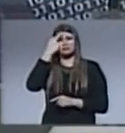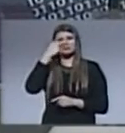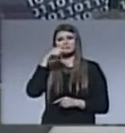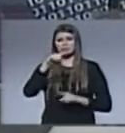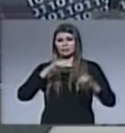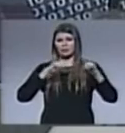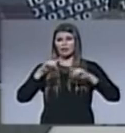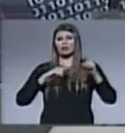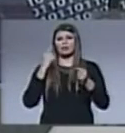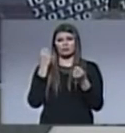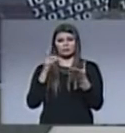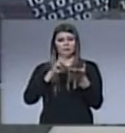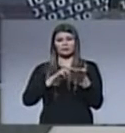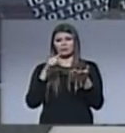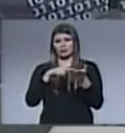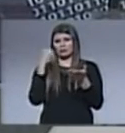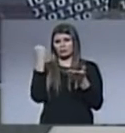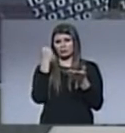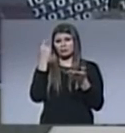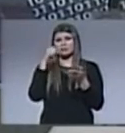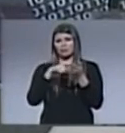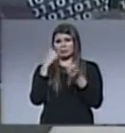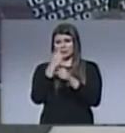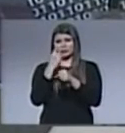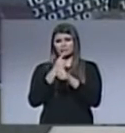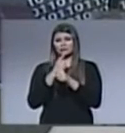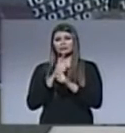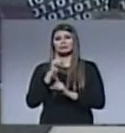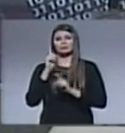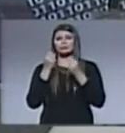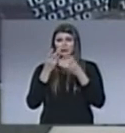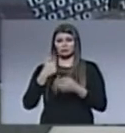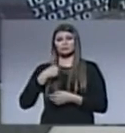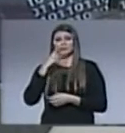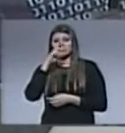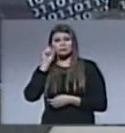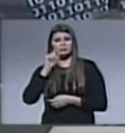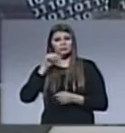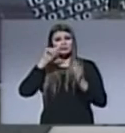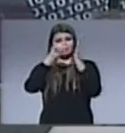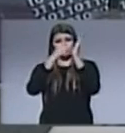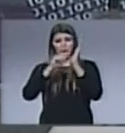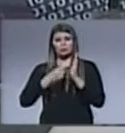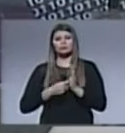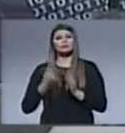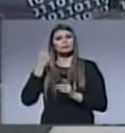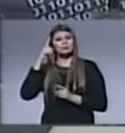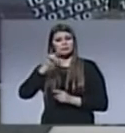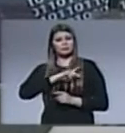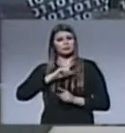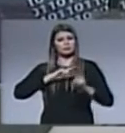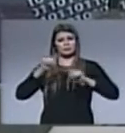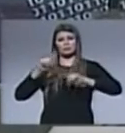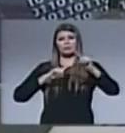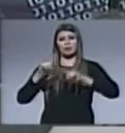es la palabra de Dios. Quiero ofrecer algunos criterios que debe y que puede hacer el líder espiritual